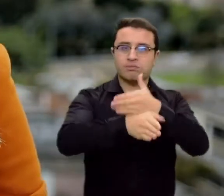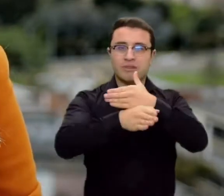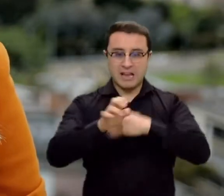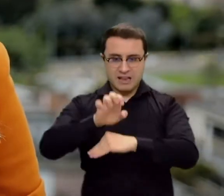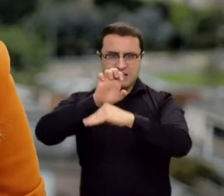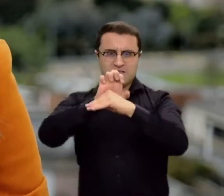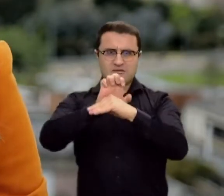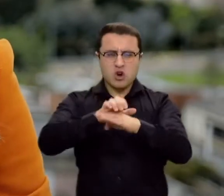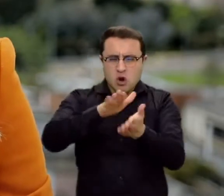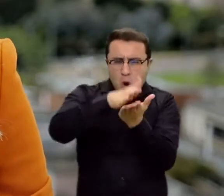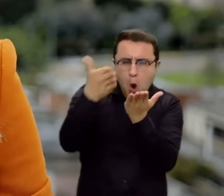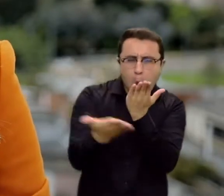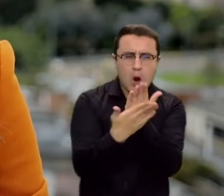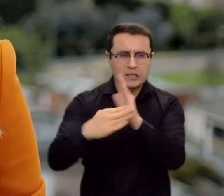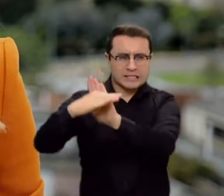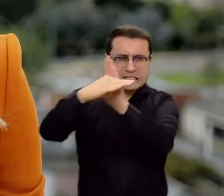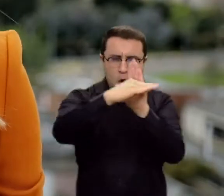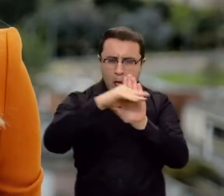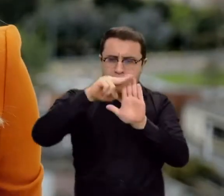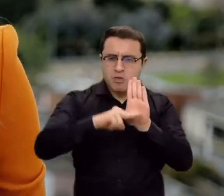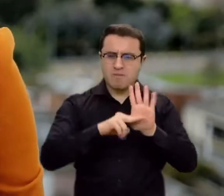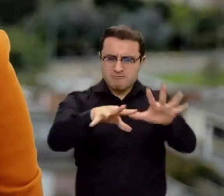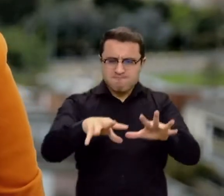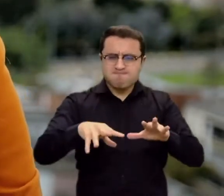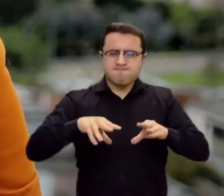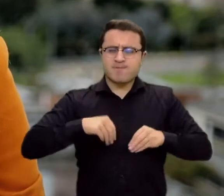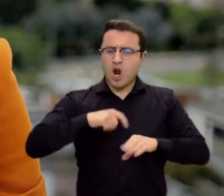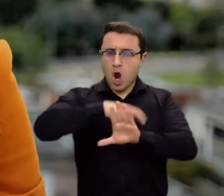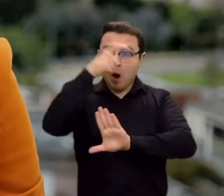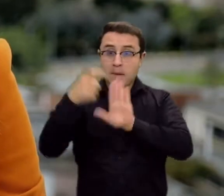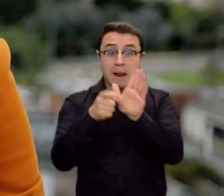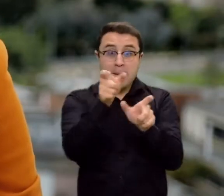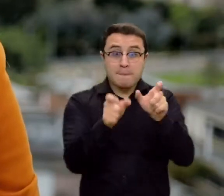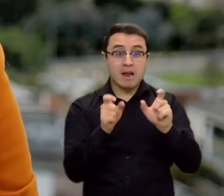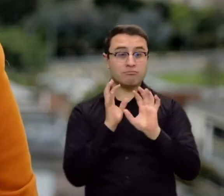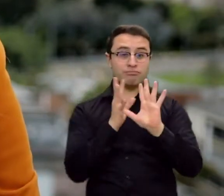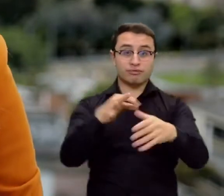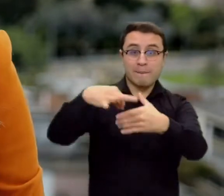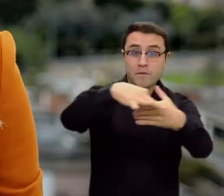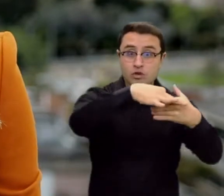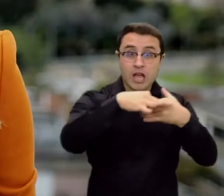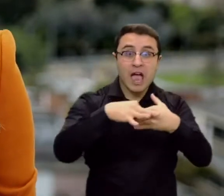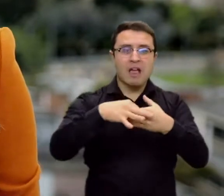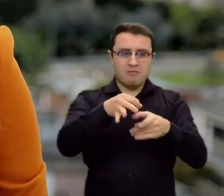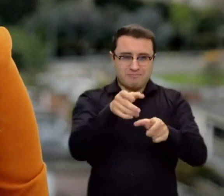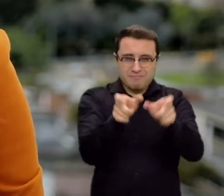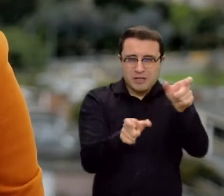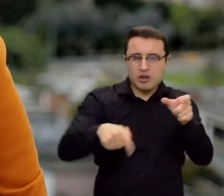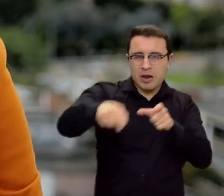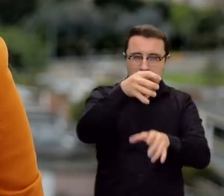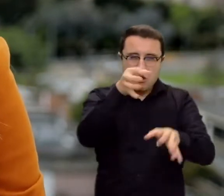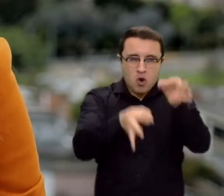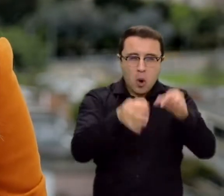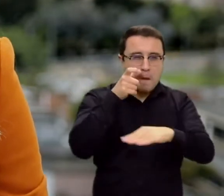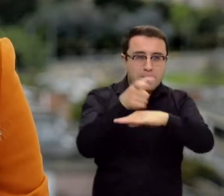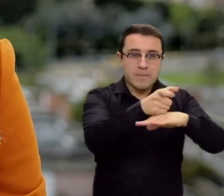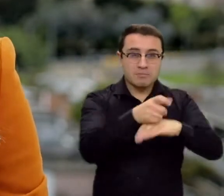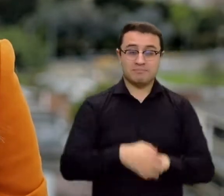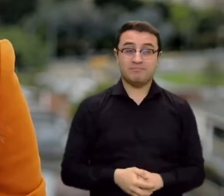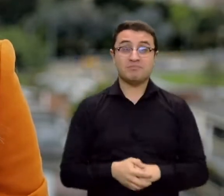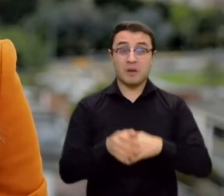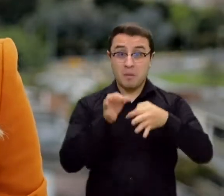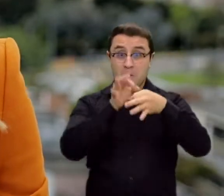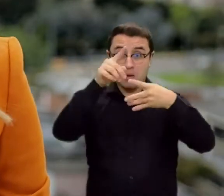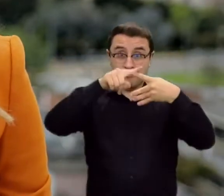estrictos protocolos de bioseguridad para tranquilidad de electores y jurados. Los habitantes de Providencia, Nariño y